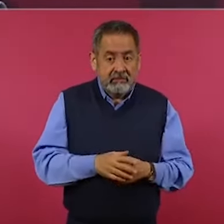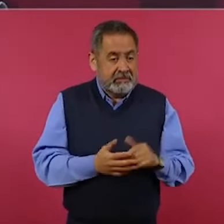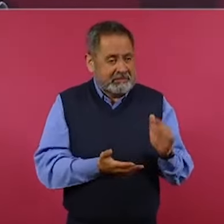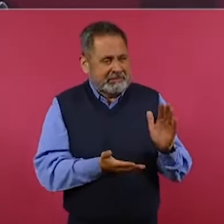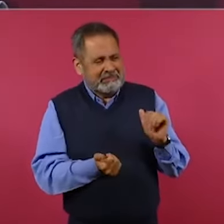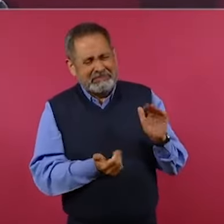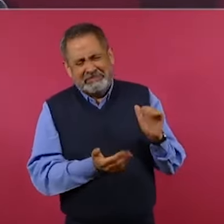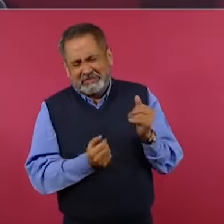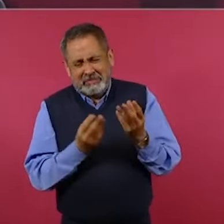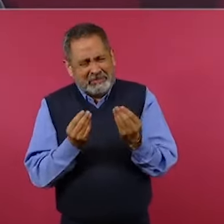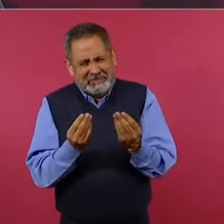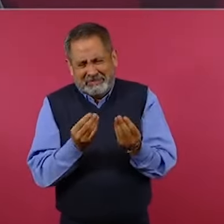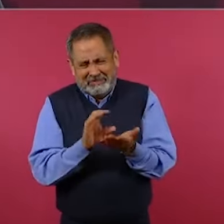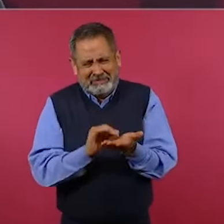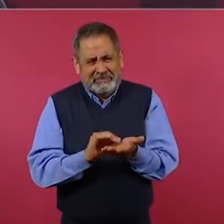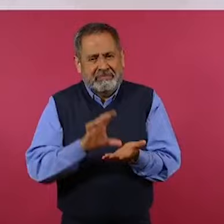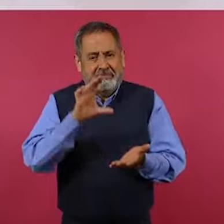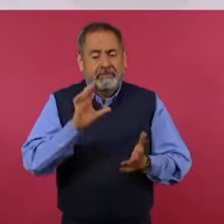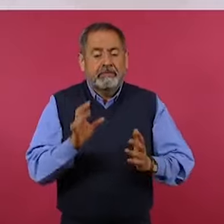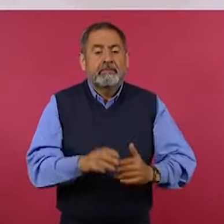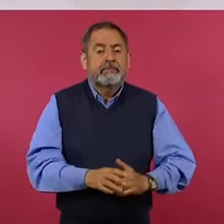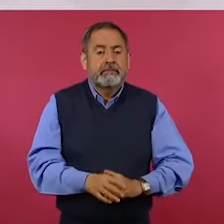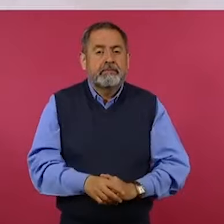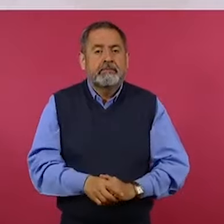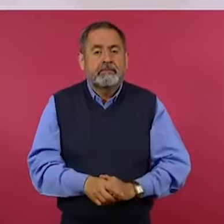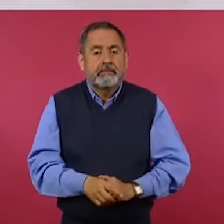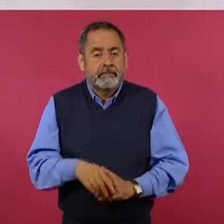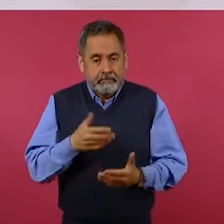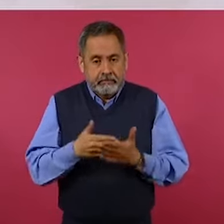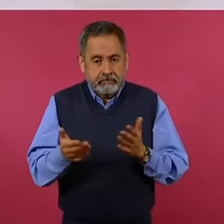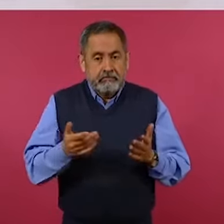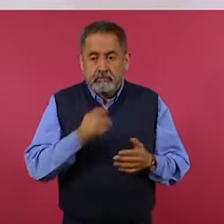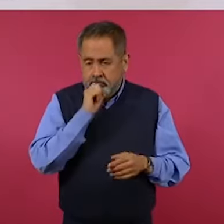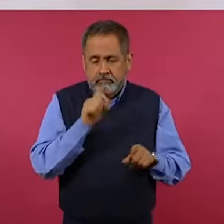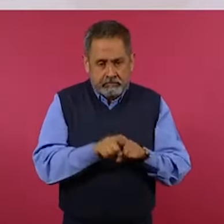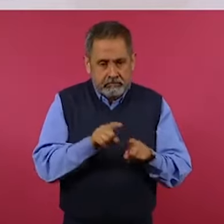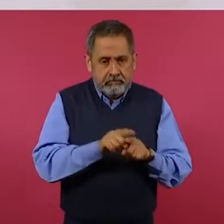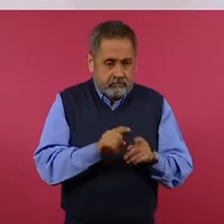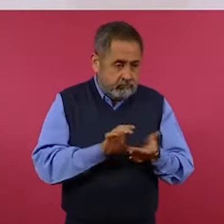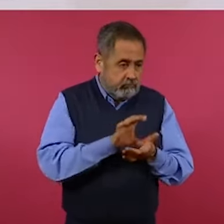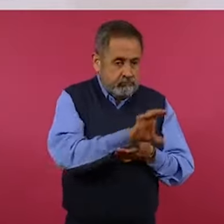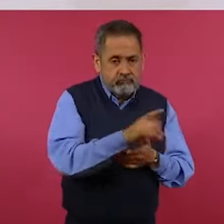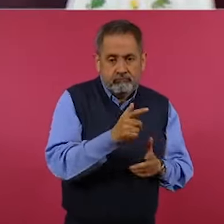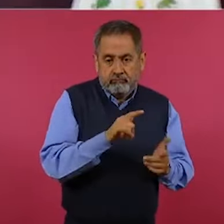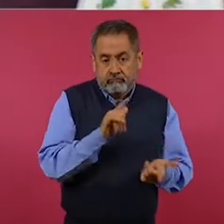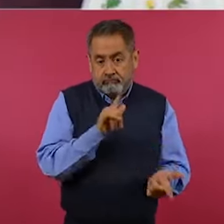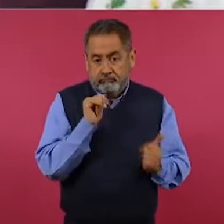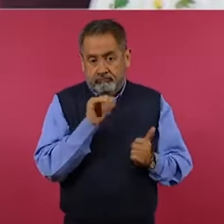muchísimo, pero ahora también sí recogieron,